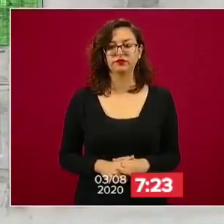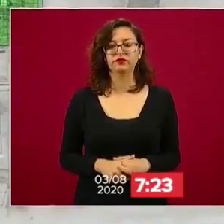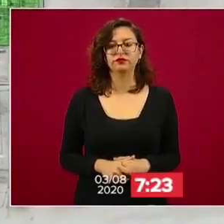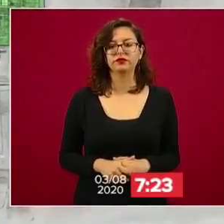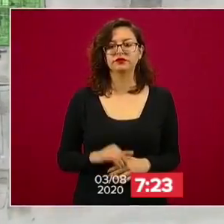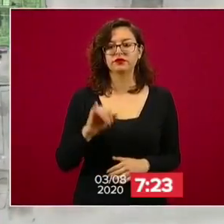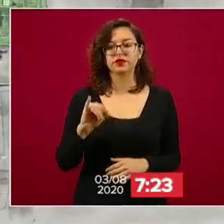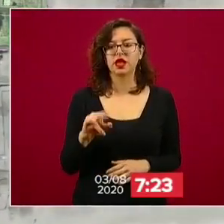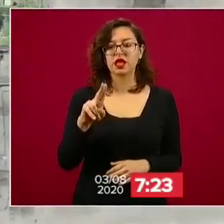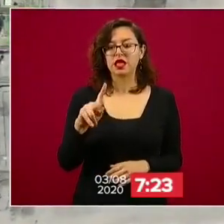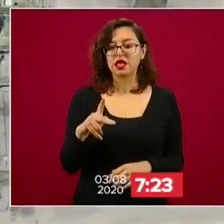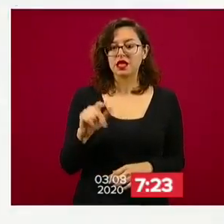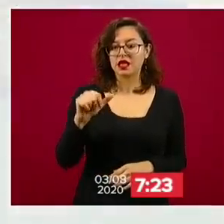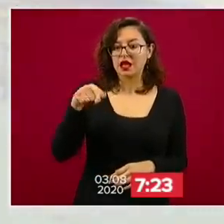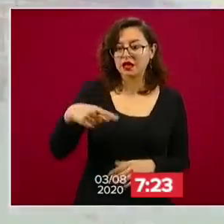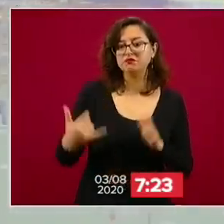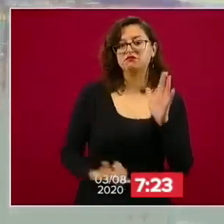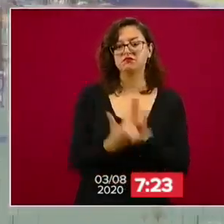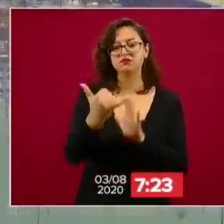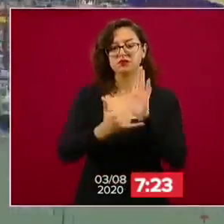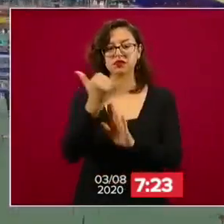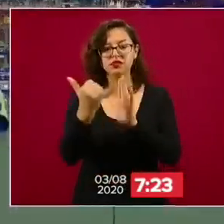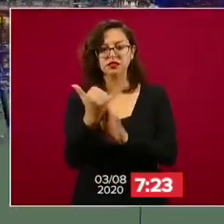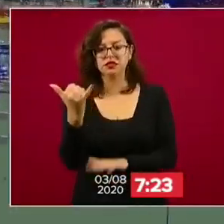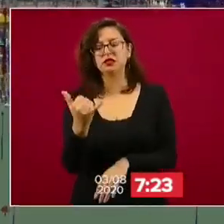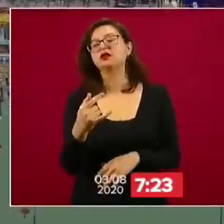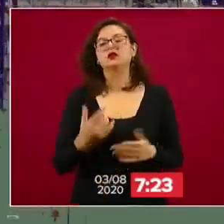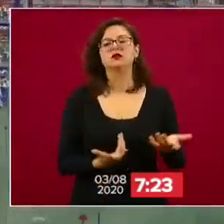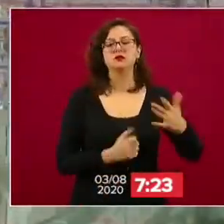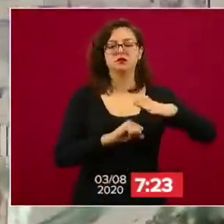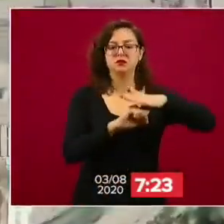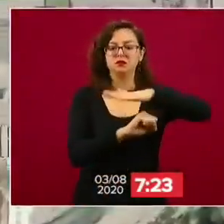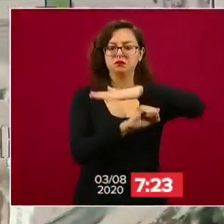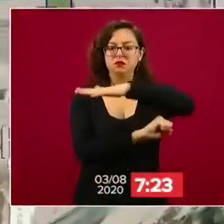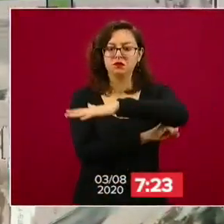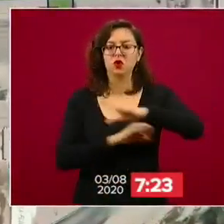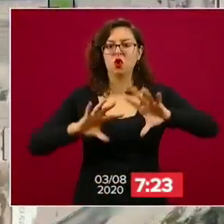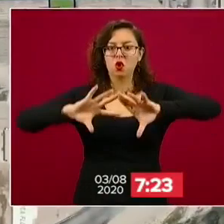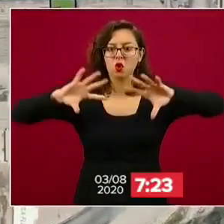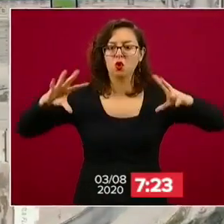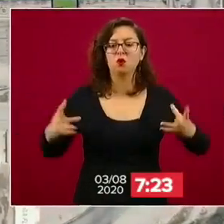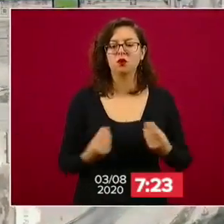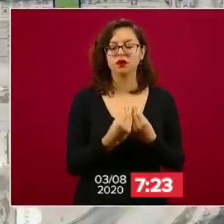Fluor, se construyeron 3.150 pilas que representan el 100% del total.